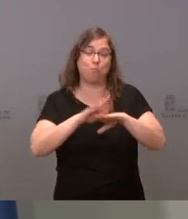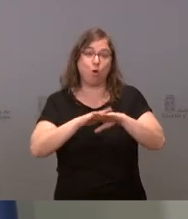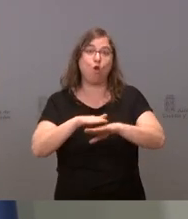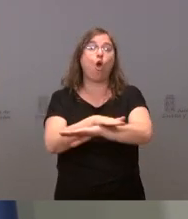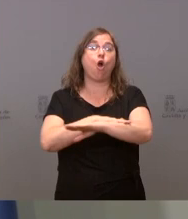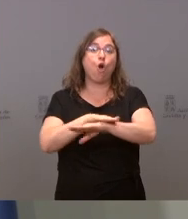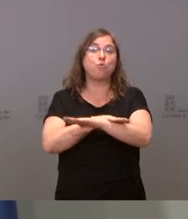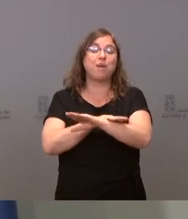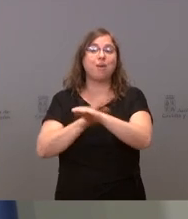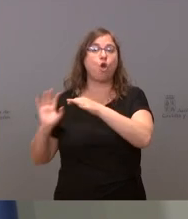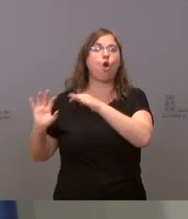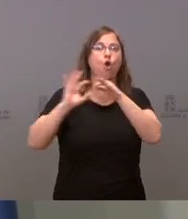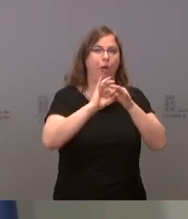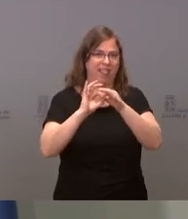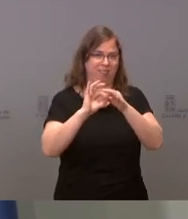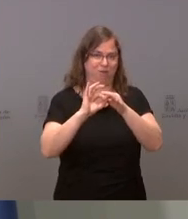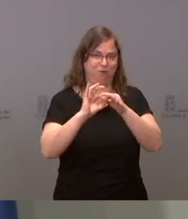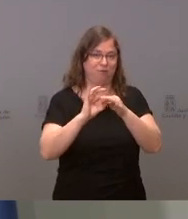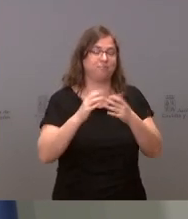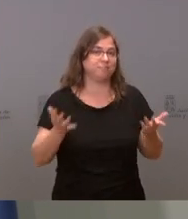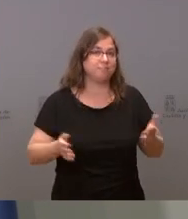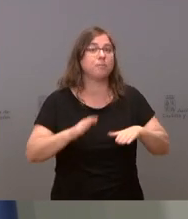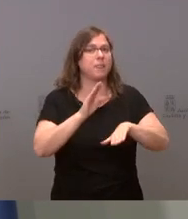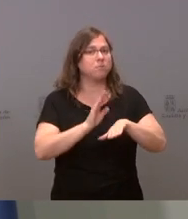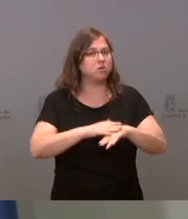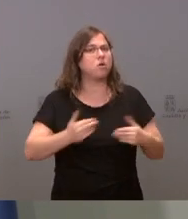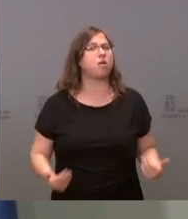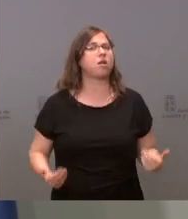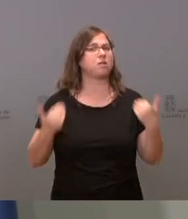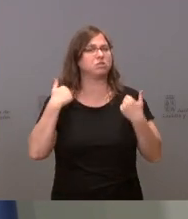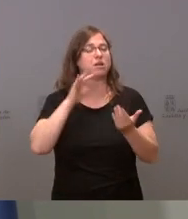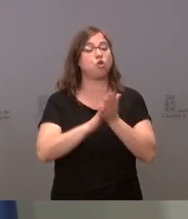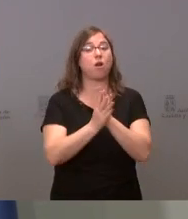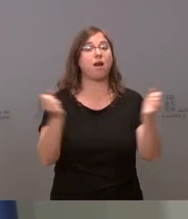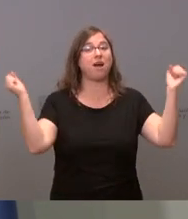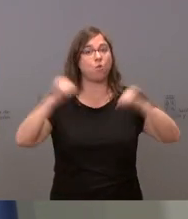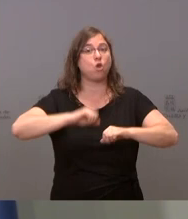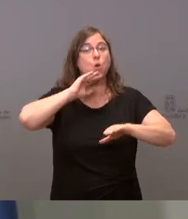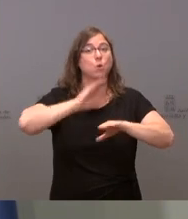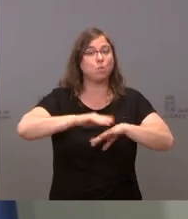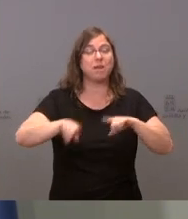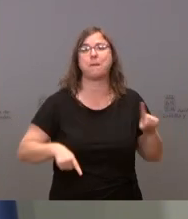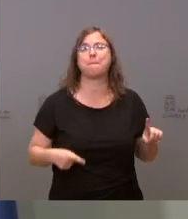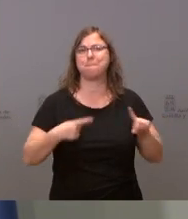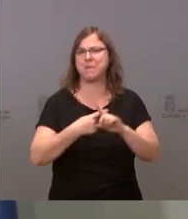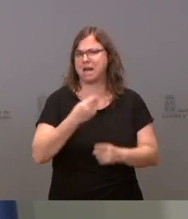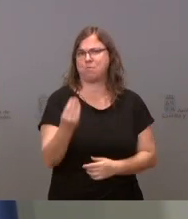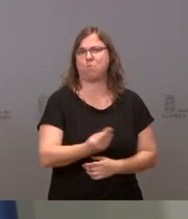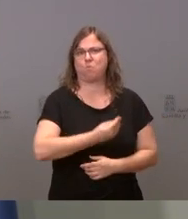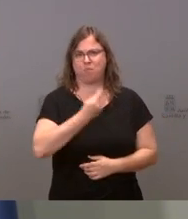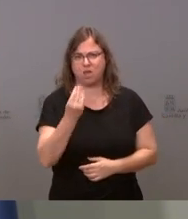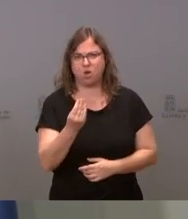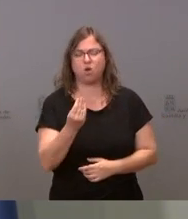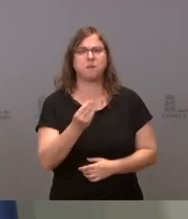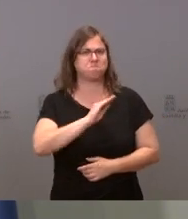coalición. Pero lo que hemos hecho, que es lo que es responsable, es llegar a un acuerdo y cumplir ese acuerdo y mejorar, notablemente, mejorar